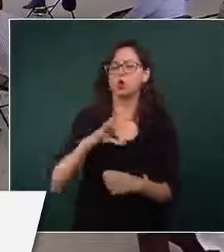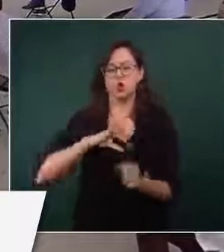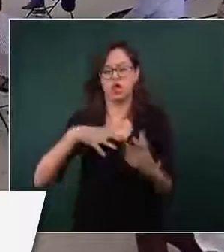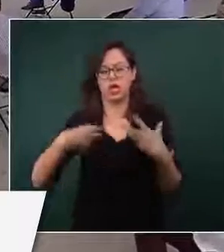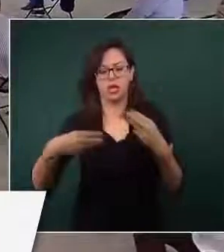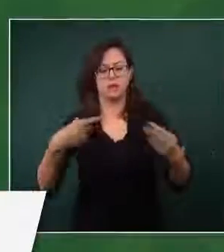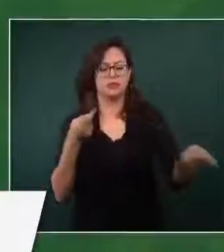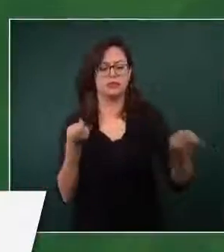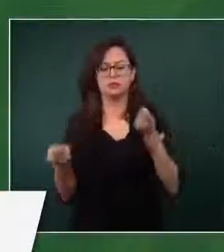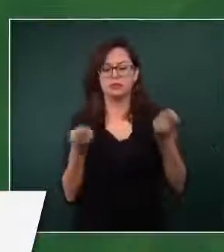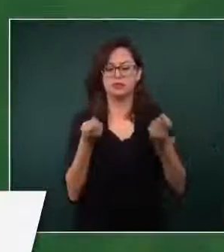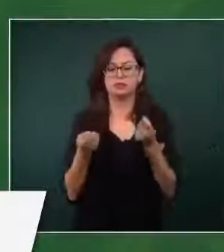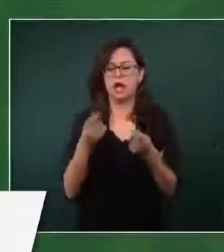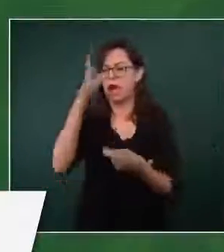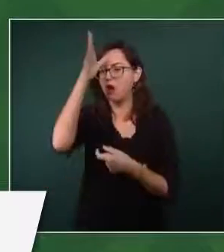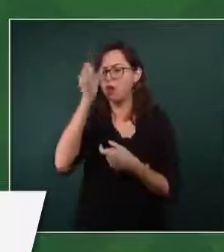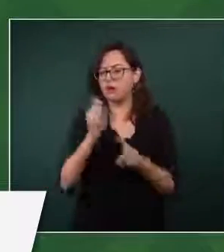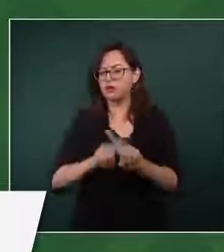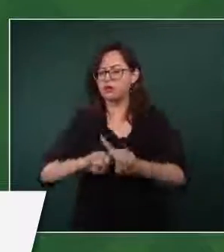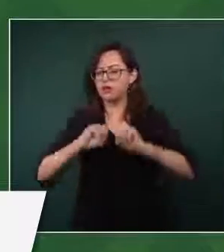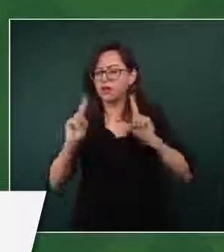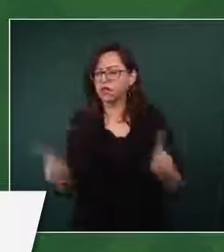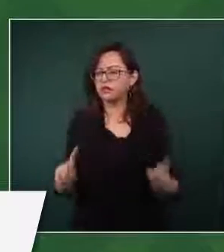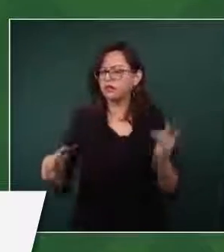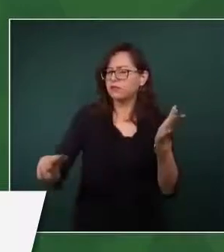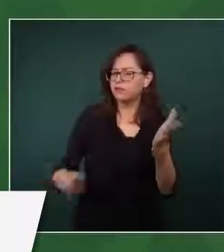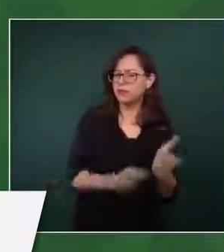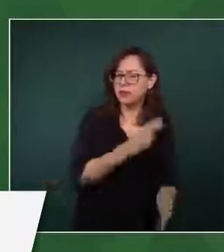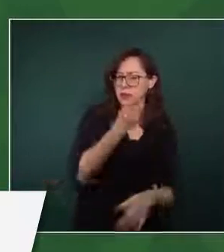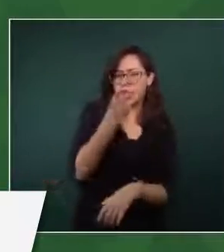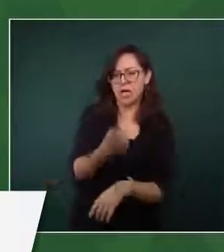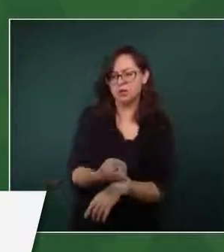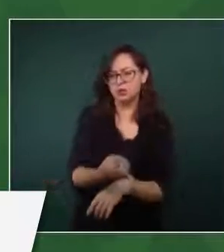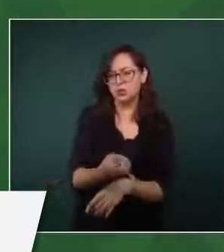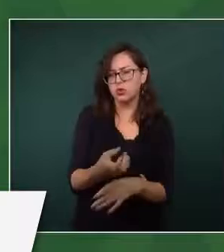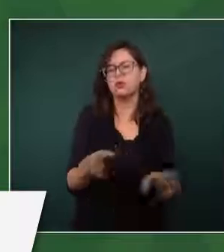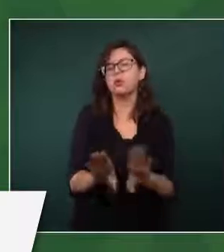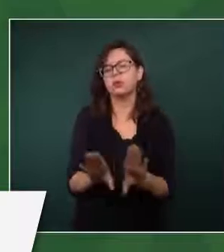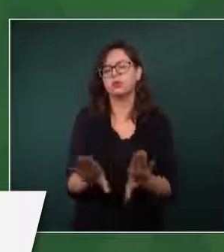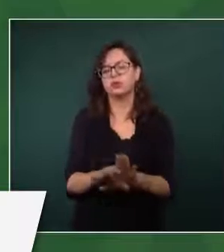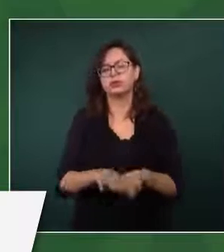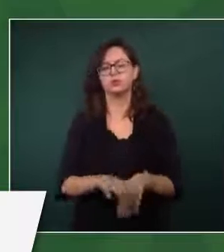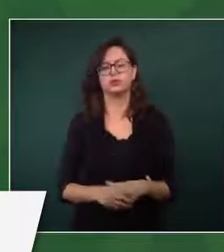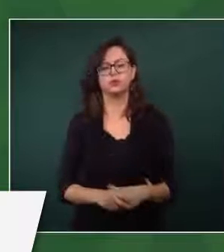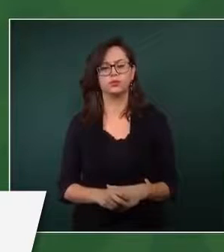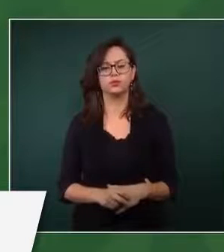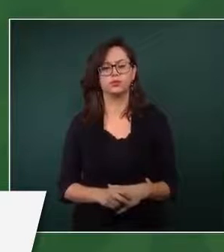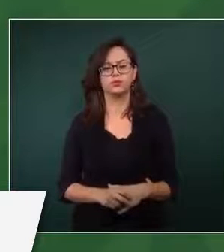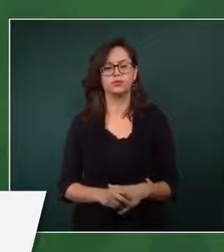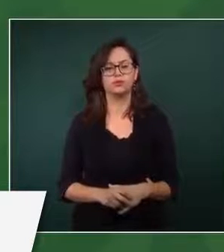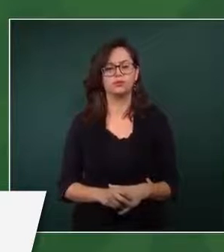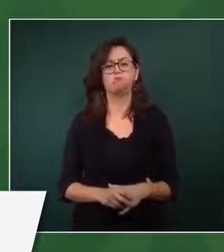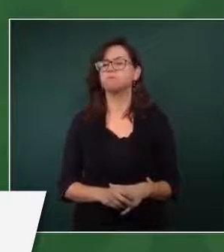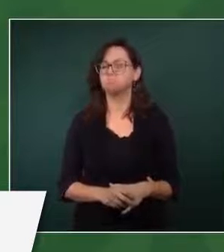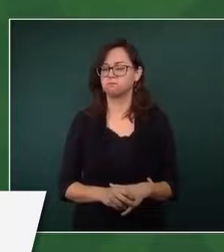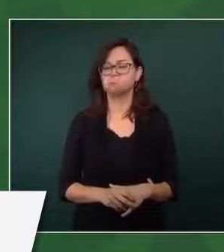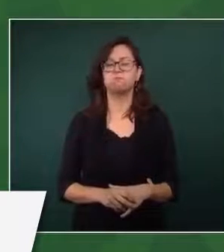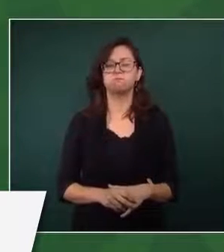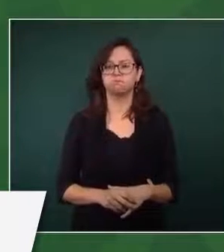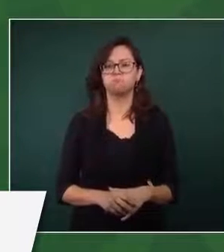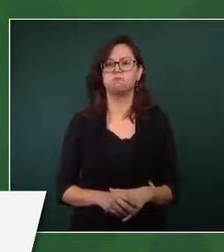Bueno, hay comunicación fluida, permanente